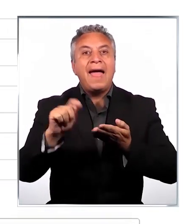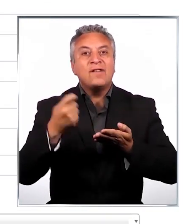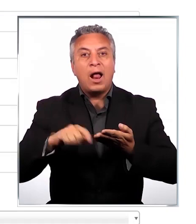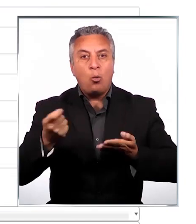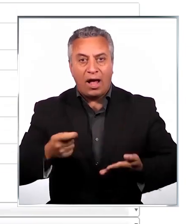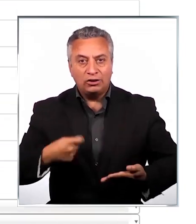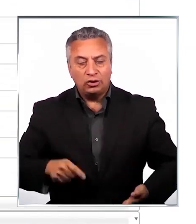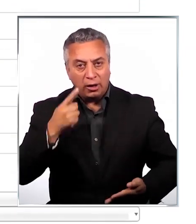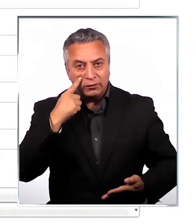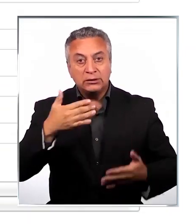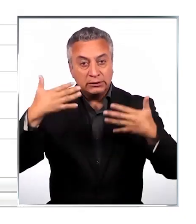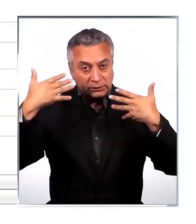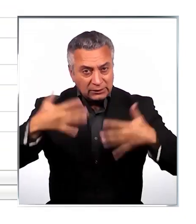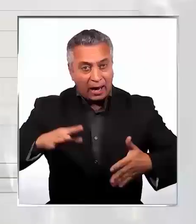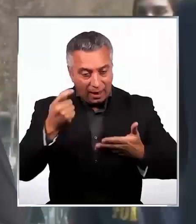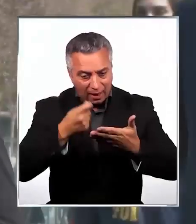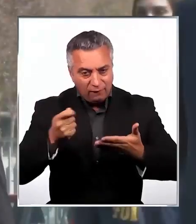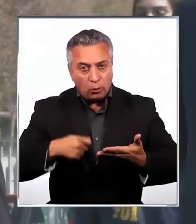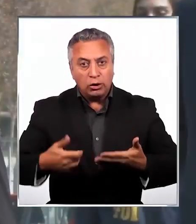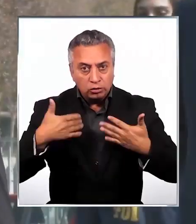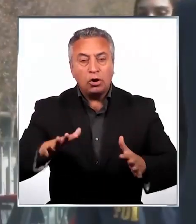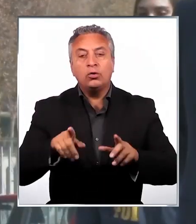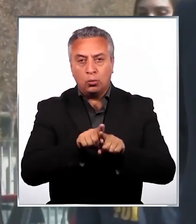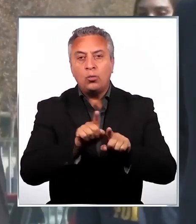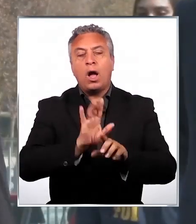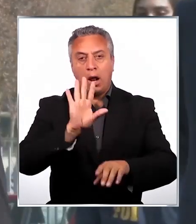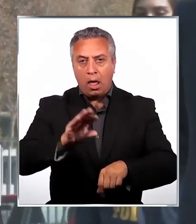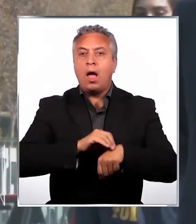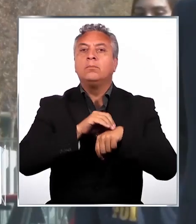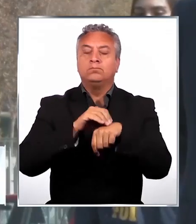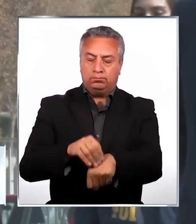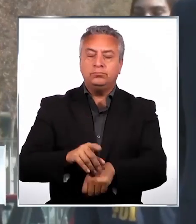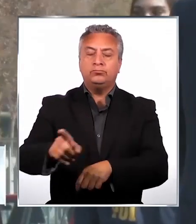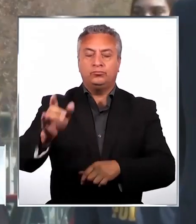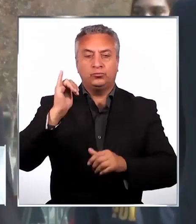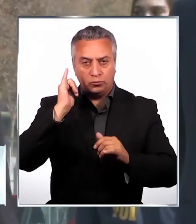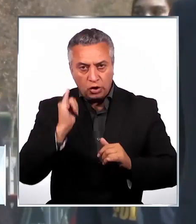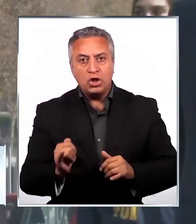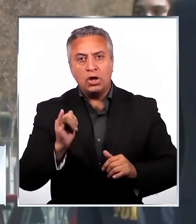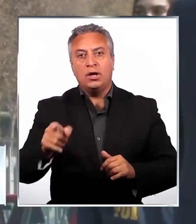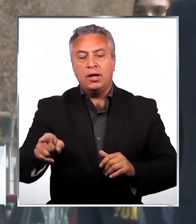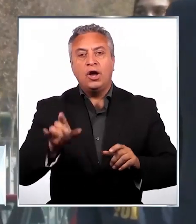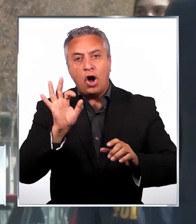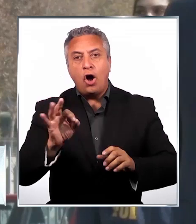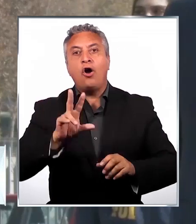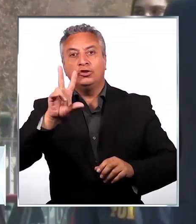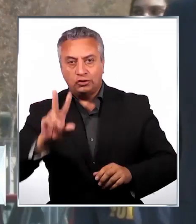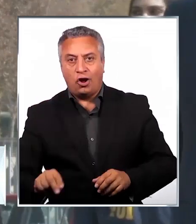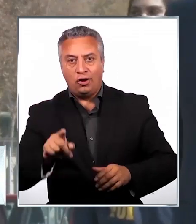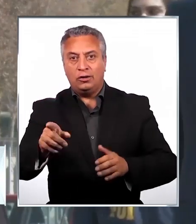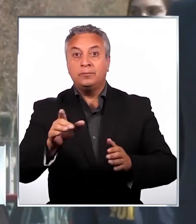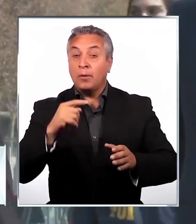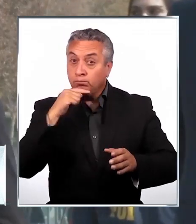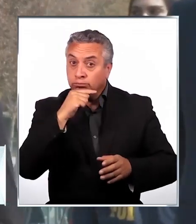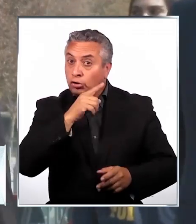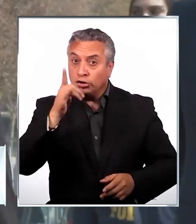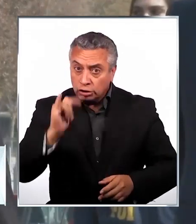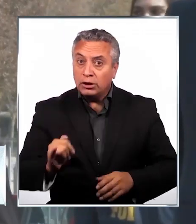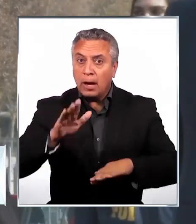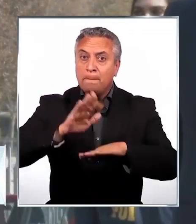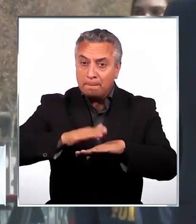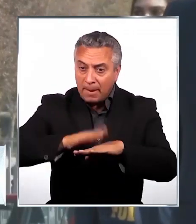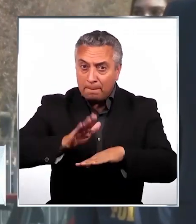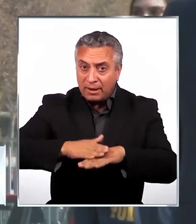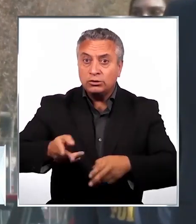evaluación. Una vez que se hace la evaluación sale una resolución fundada y esa resolución es la que establece si se